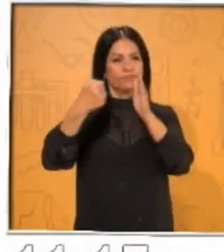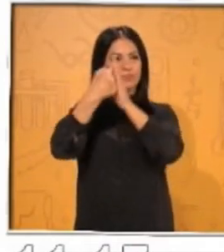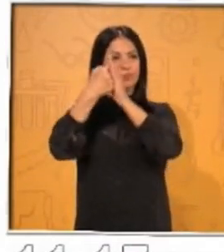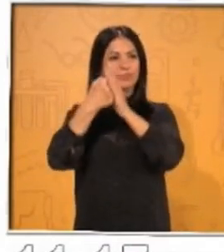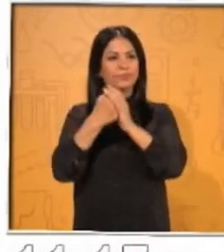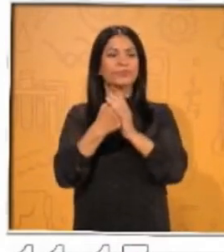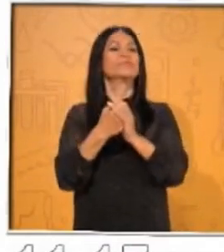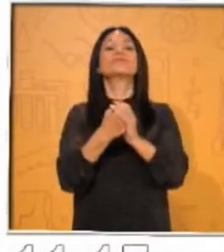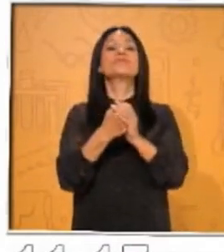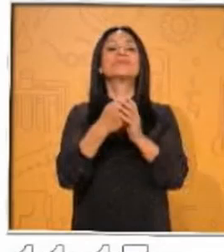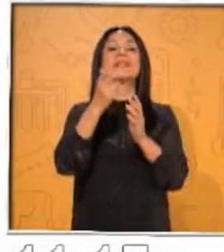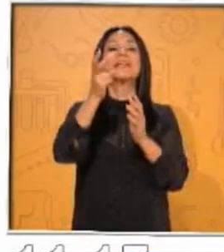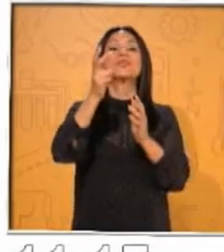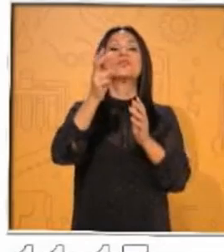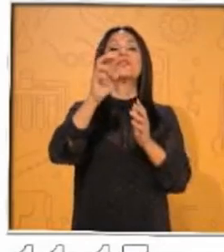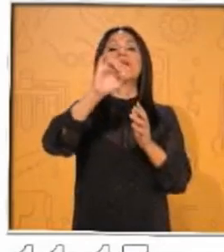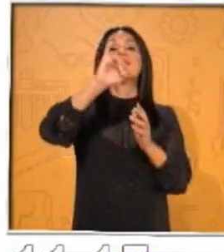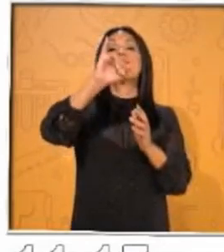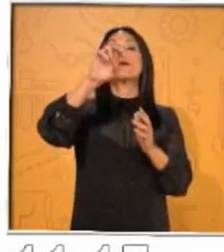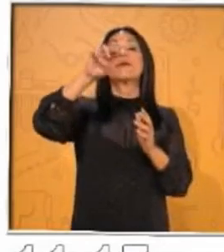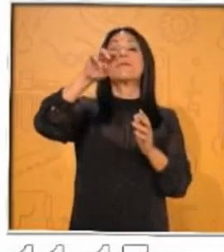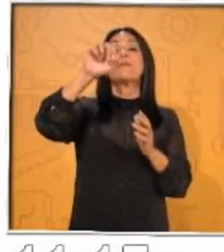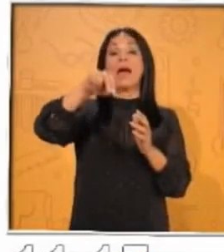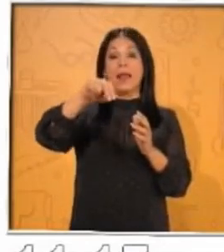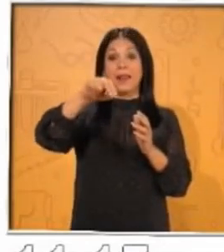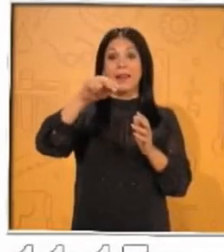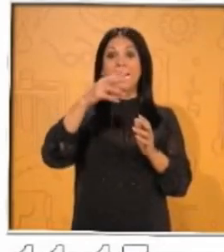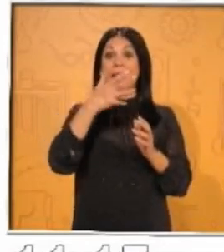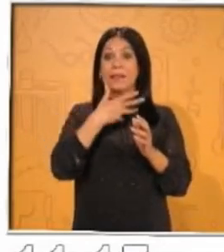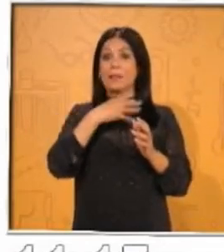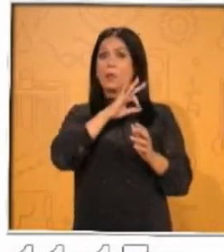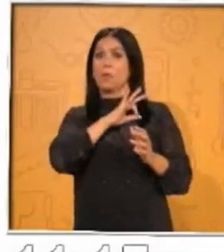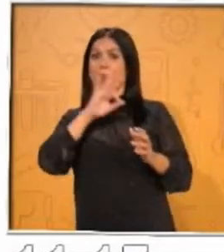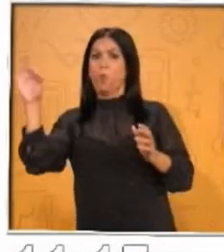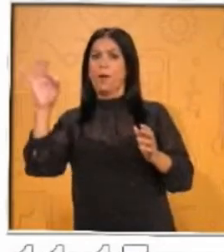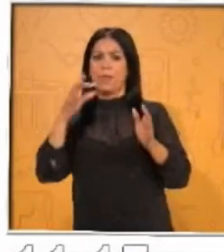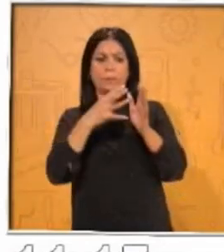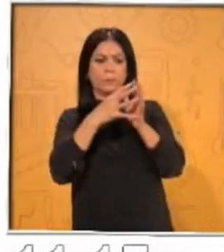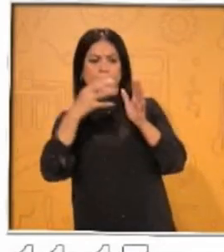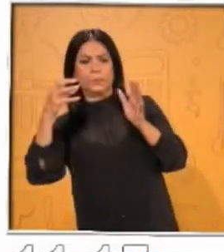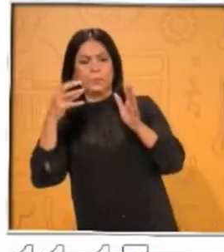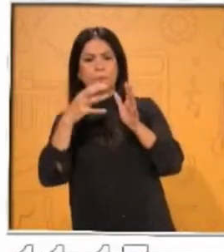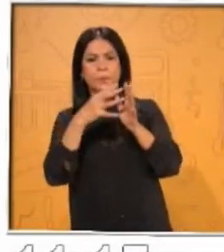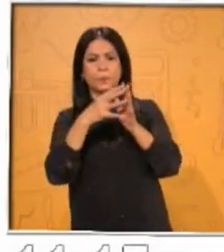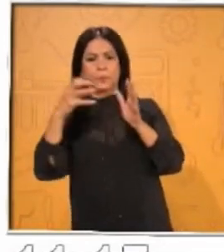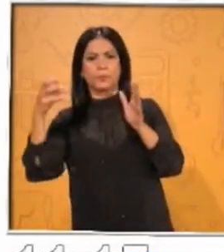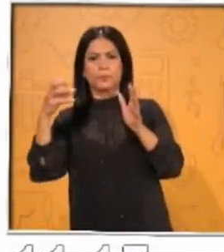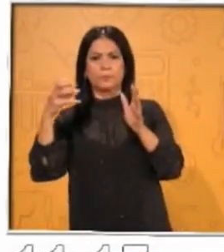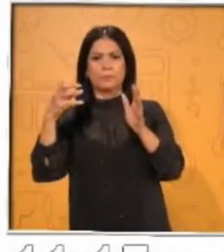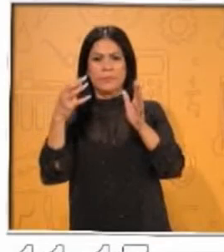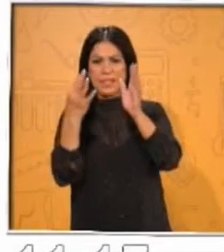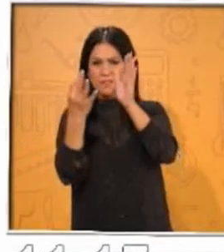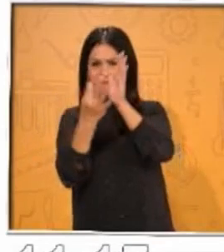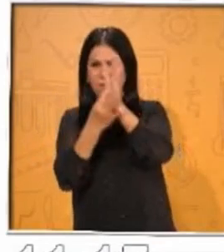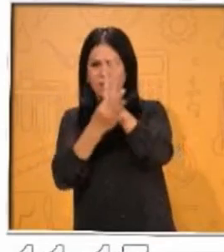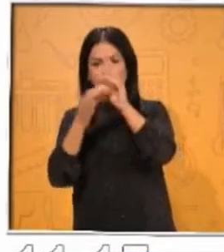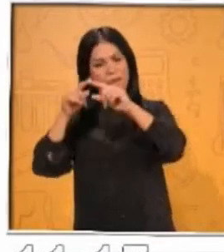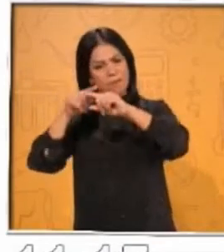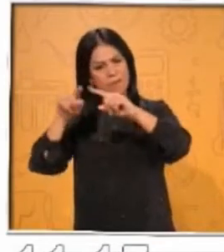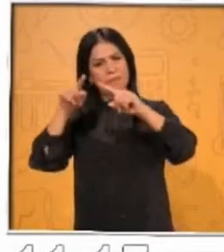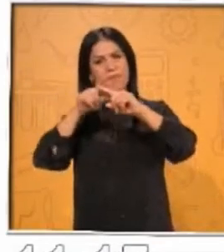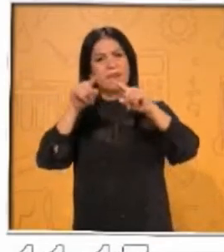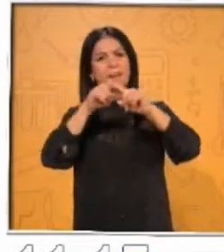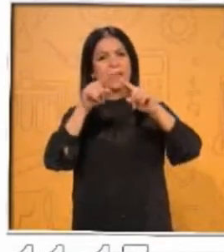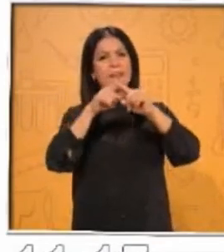imanes son objetos que tienen la propiedad de atraer metales como el hierro, el níquel y el cobalto. Esto es lo que hace el